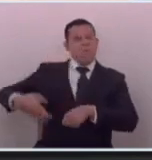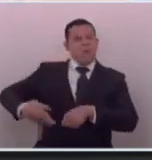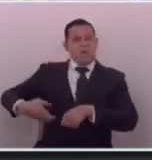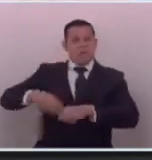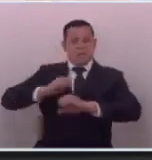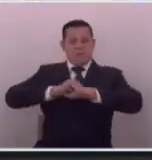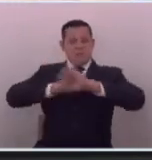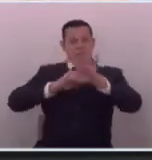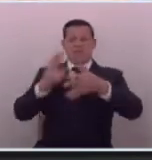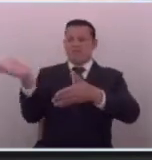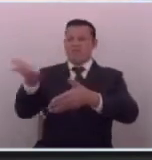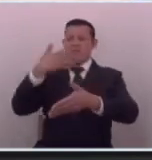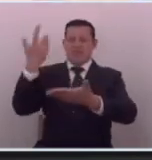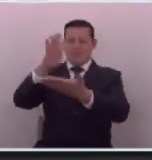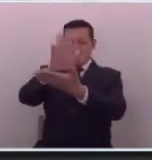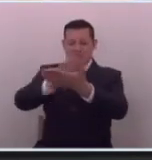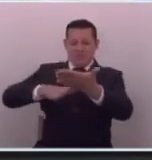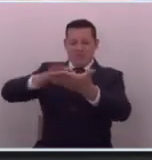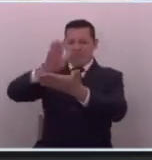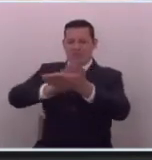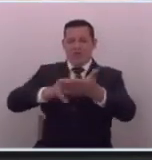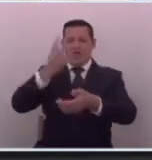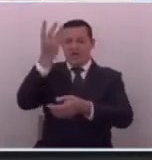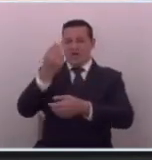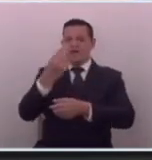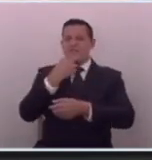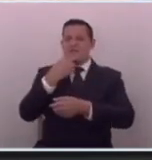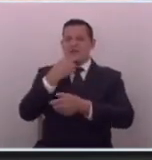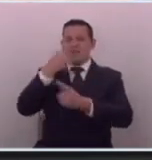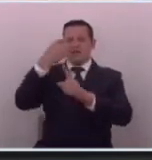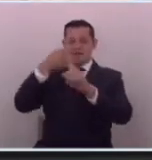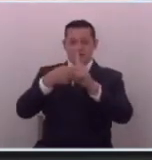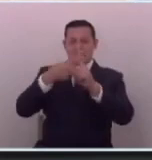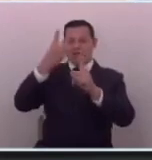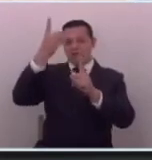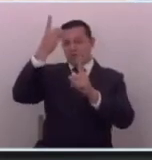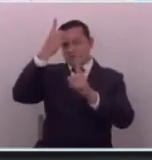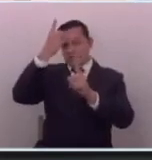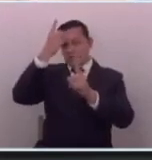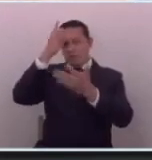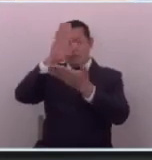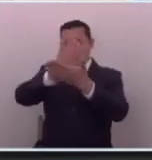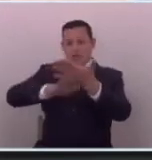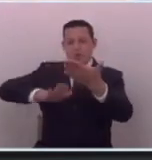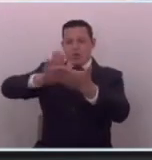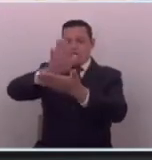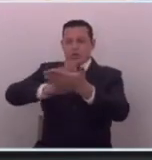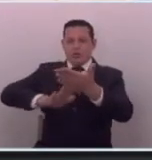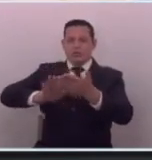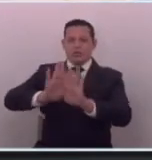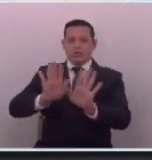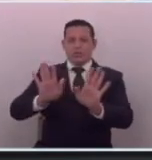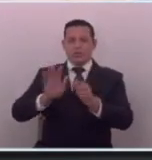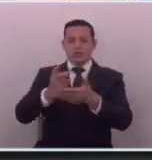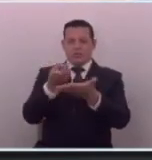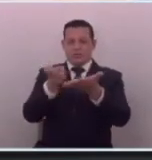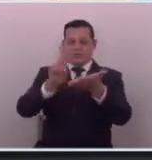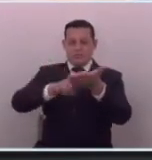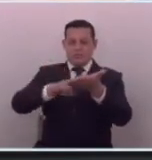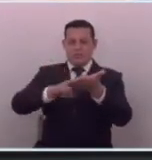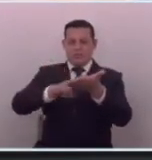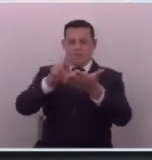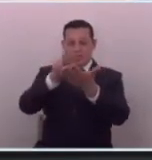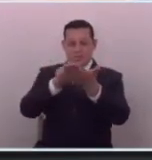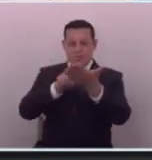entonces imprimamos el viernes los dos diarios sábado y domingo ahí les va a los suscriptores